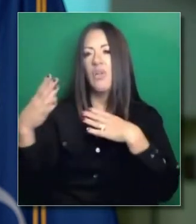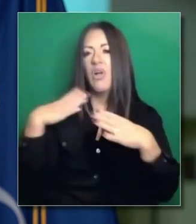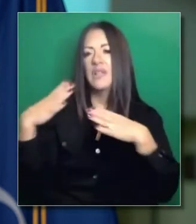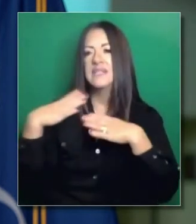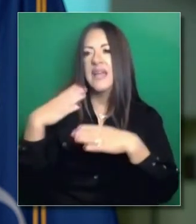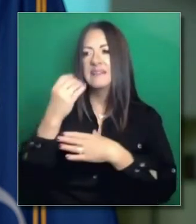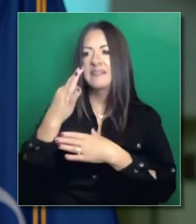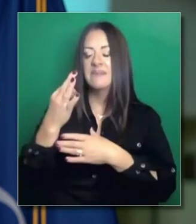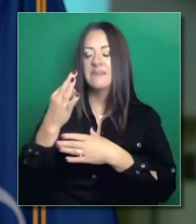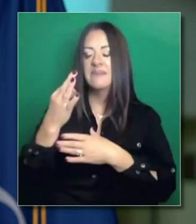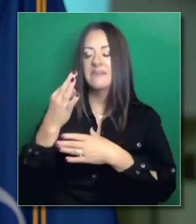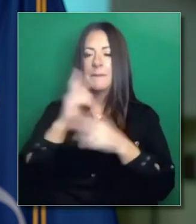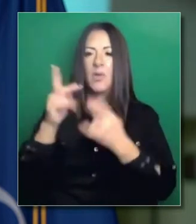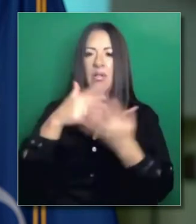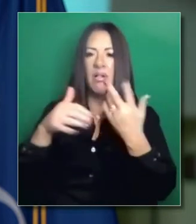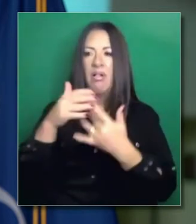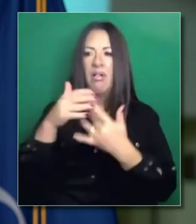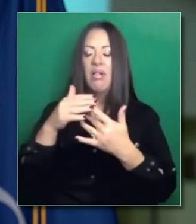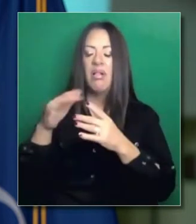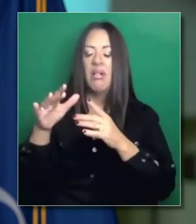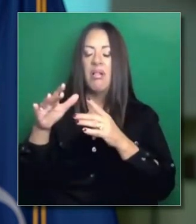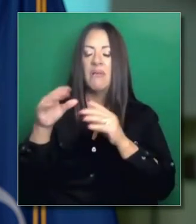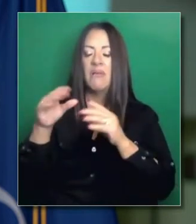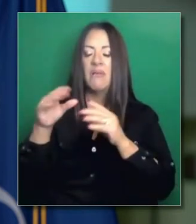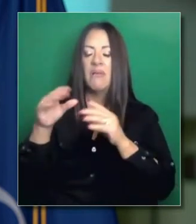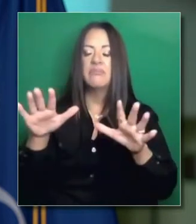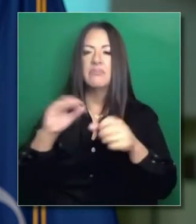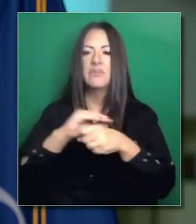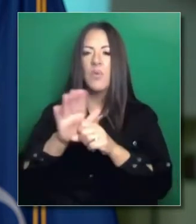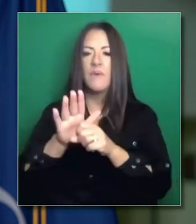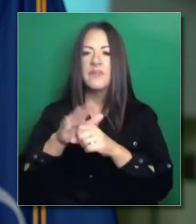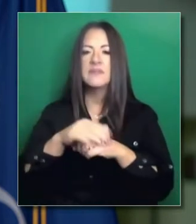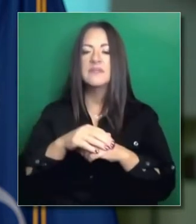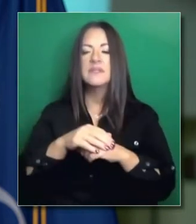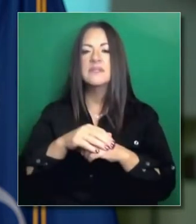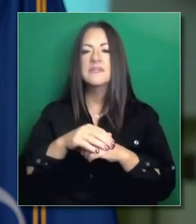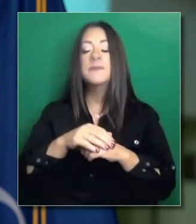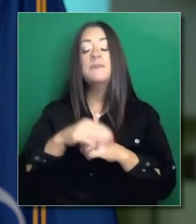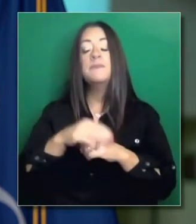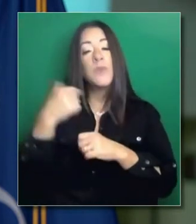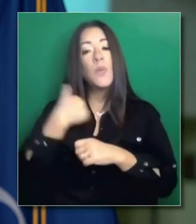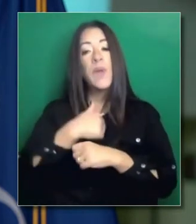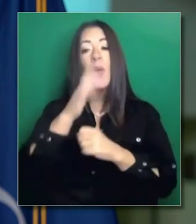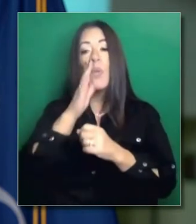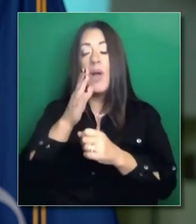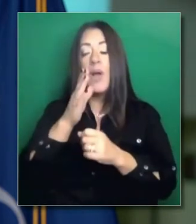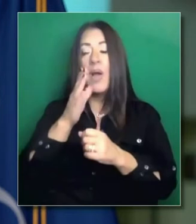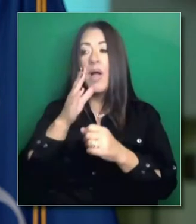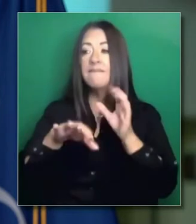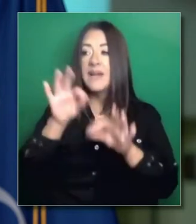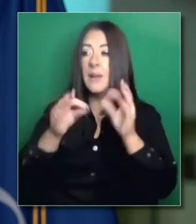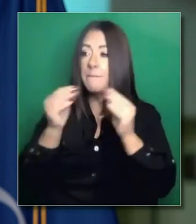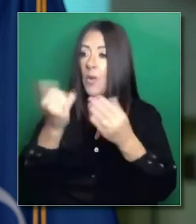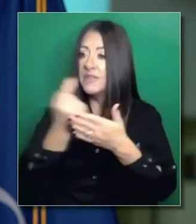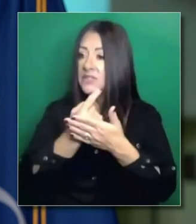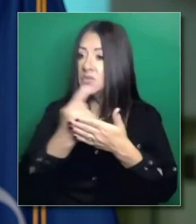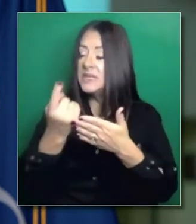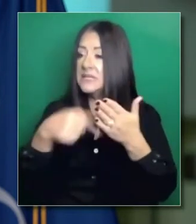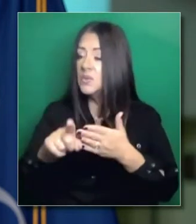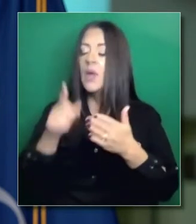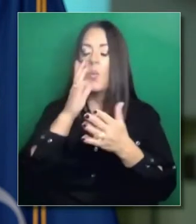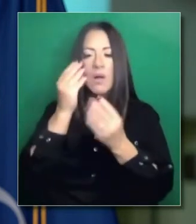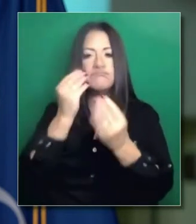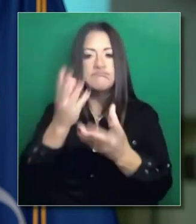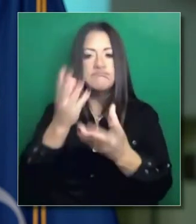describí. O así es como lo han descrito. Así que ahí tienen las últimas noticias. Y les insto a que